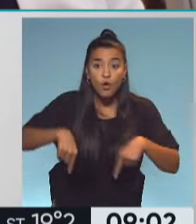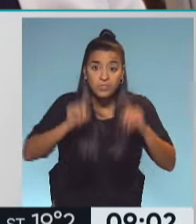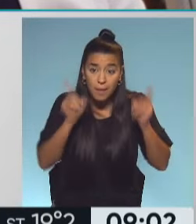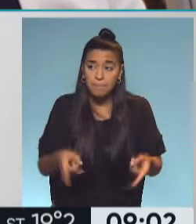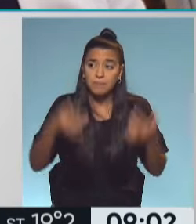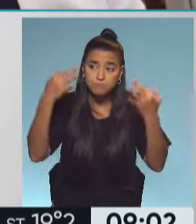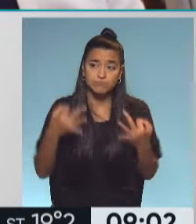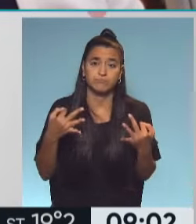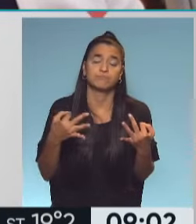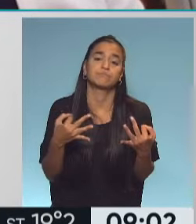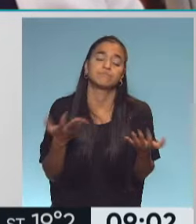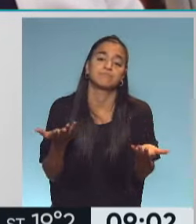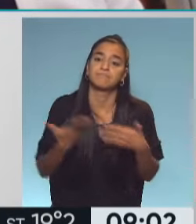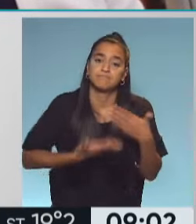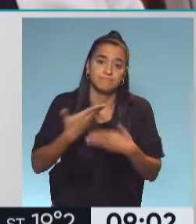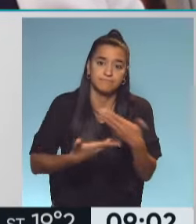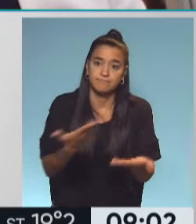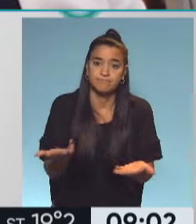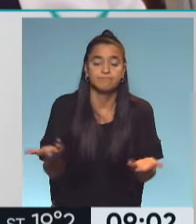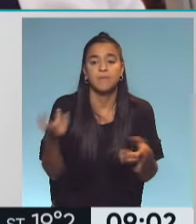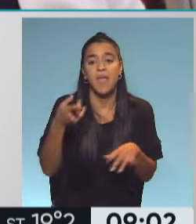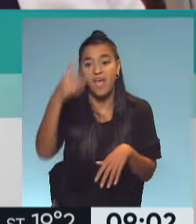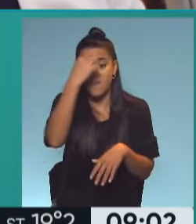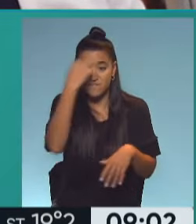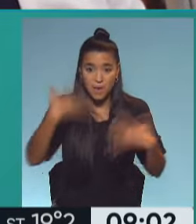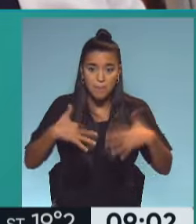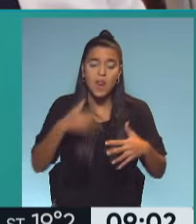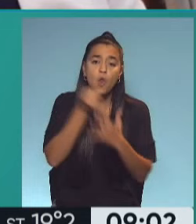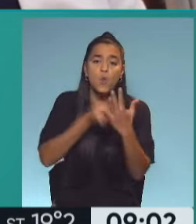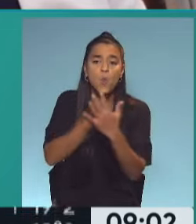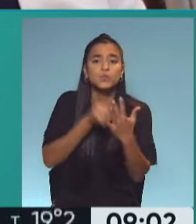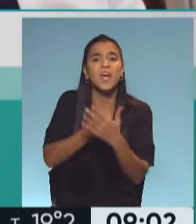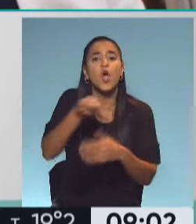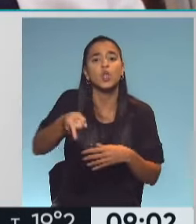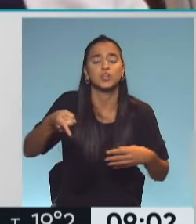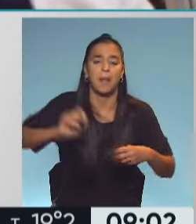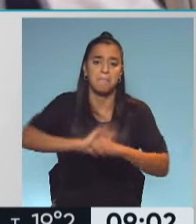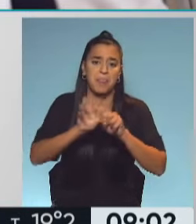te toca quizás transitar como enfermera en esta lucha que es la pandemia, ¿no?